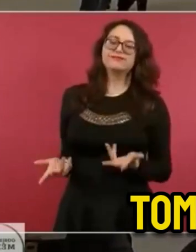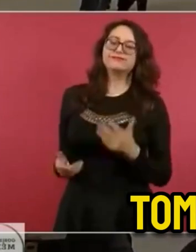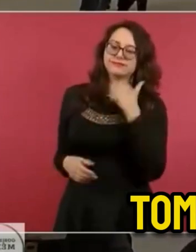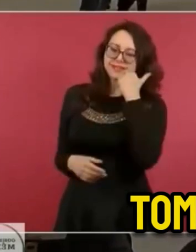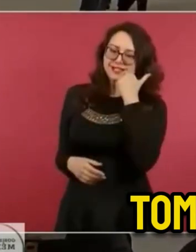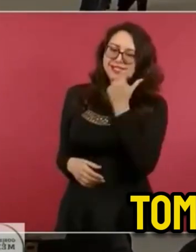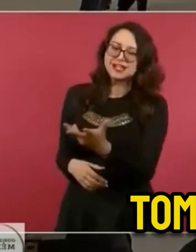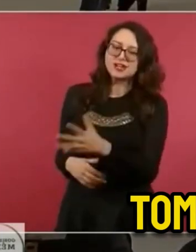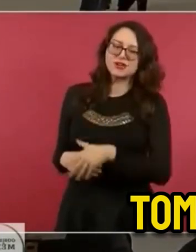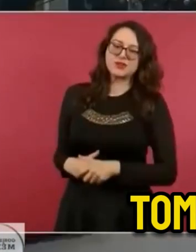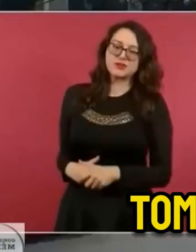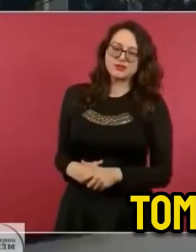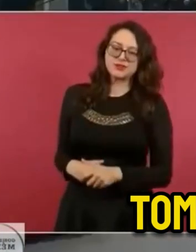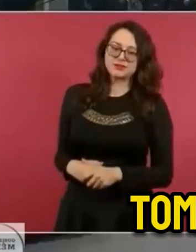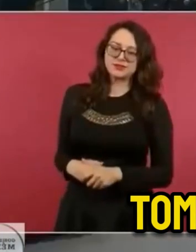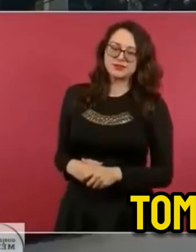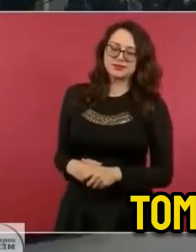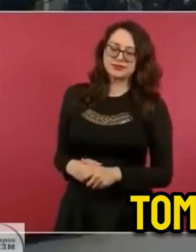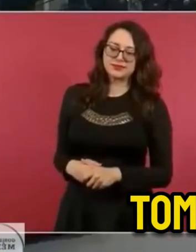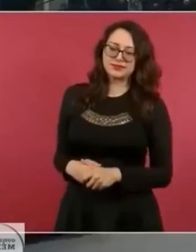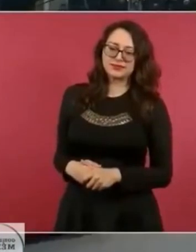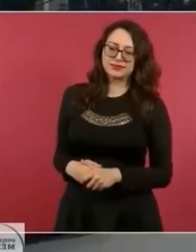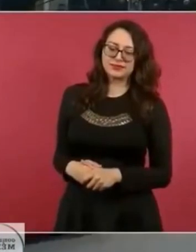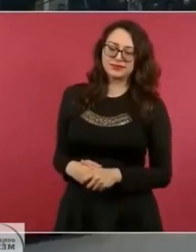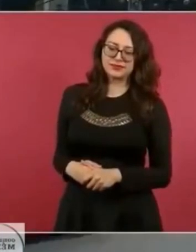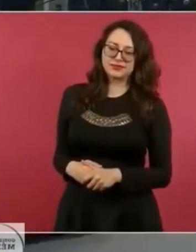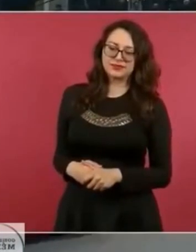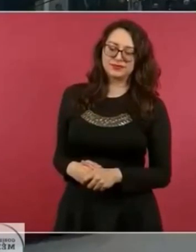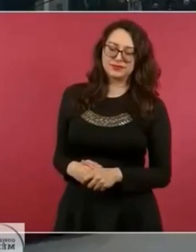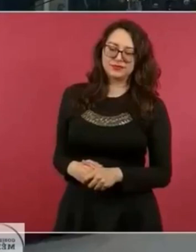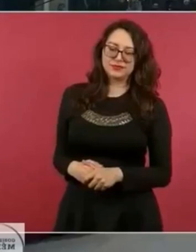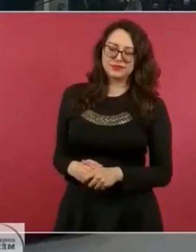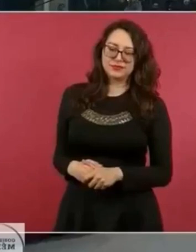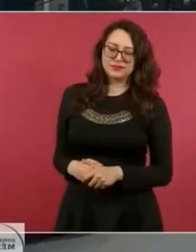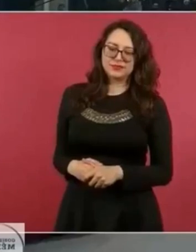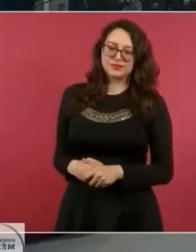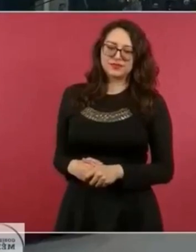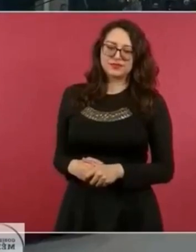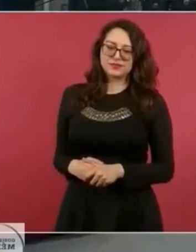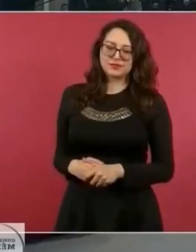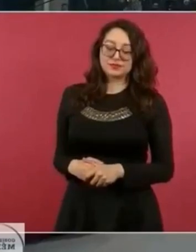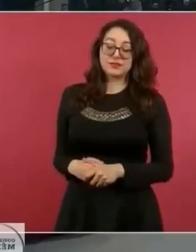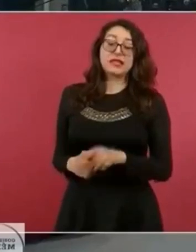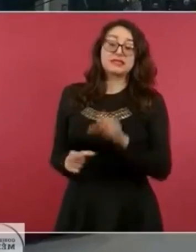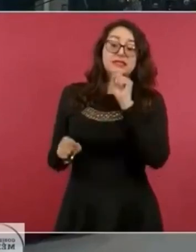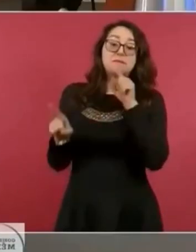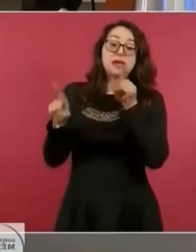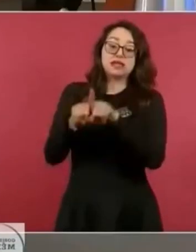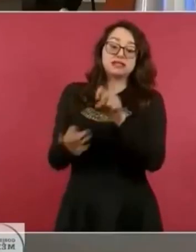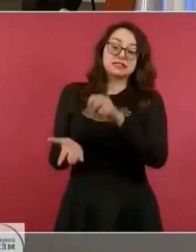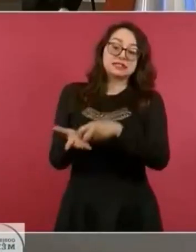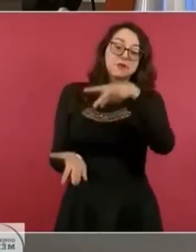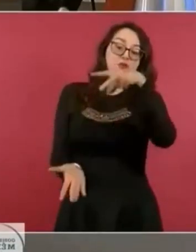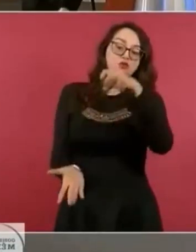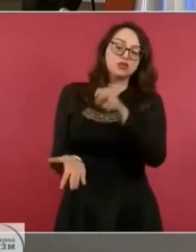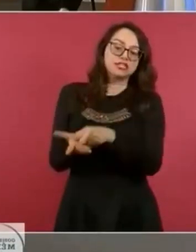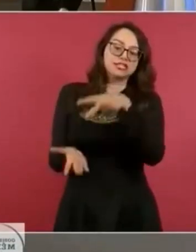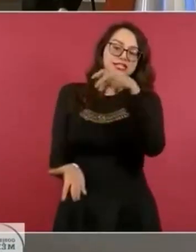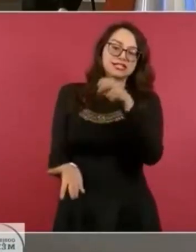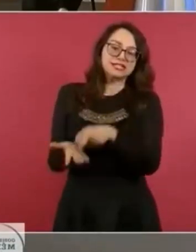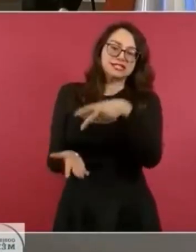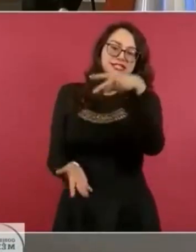tequila y comerme unos grillos de...